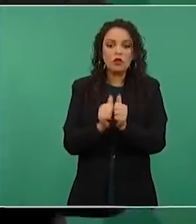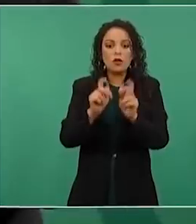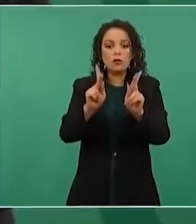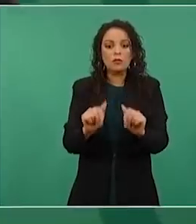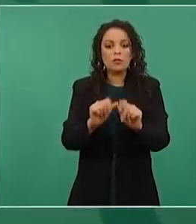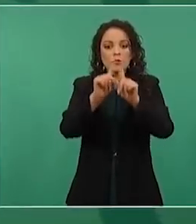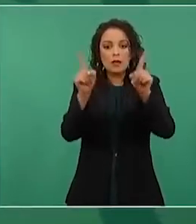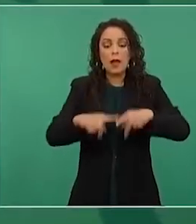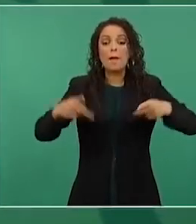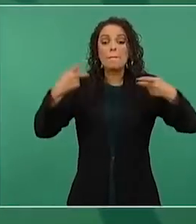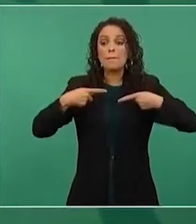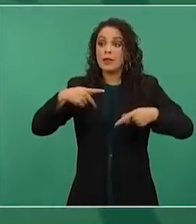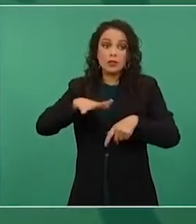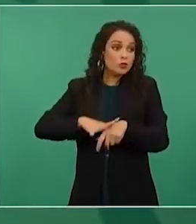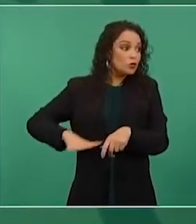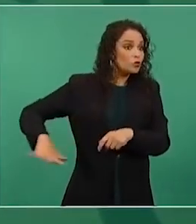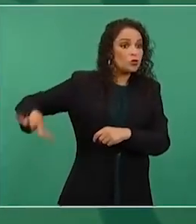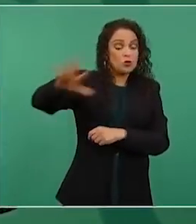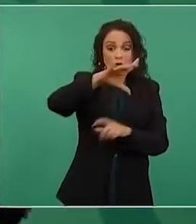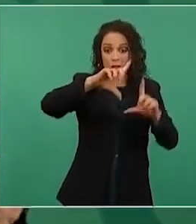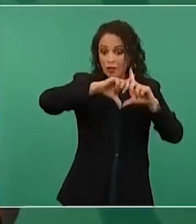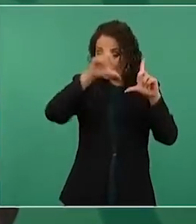ciudadanos van a participar, todos.